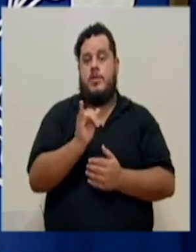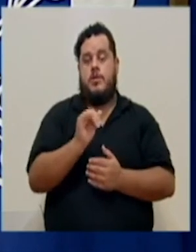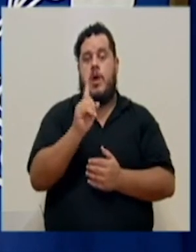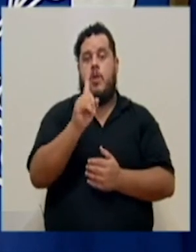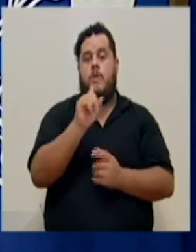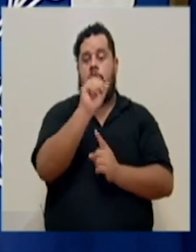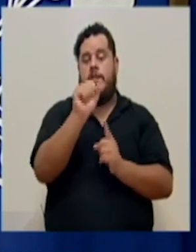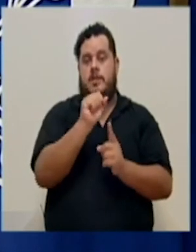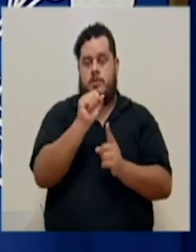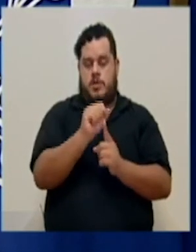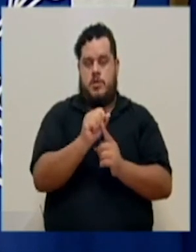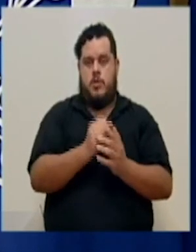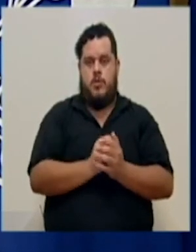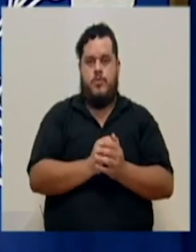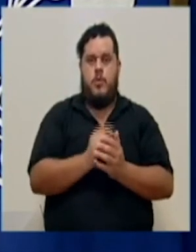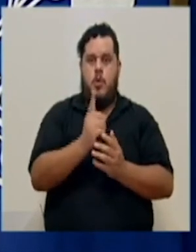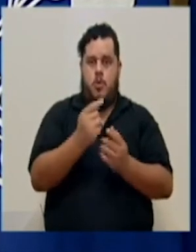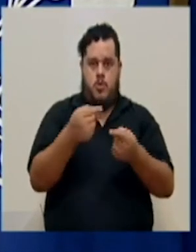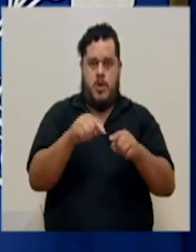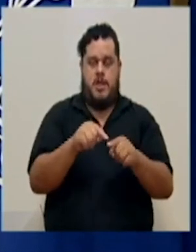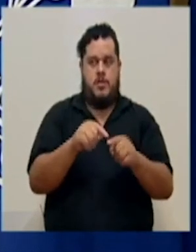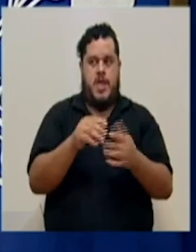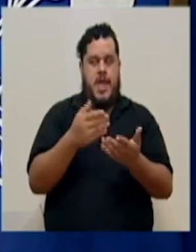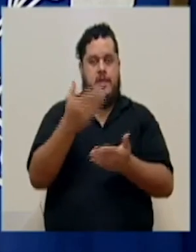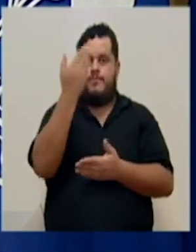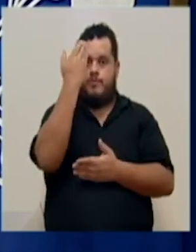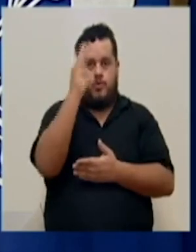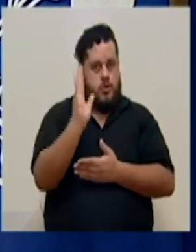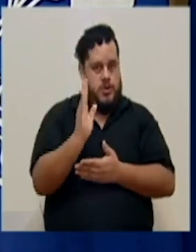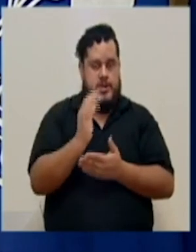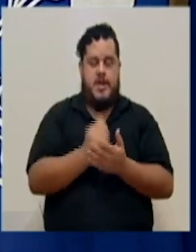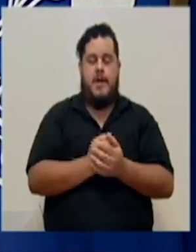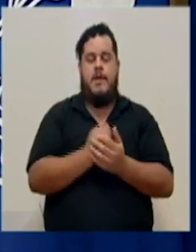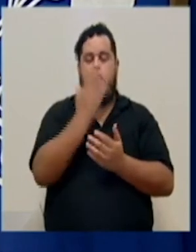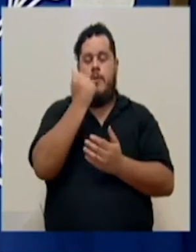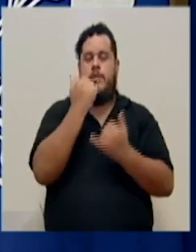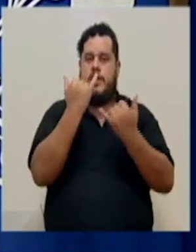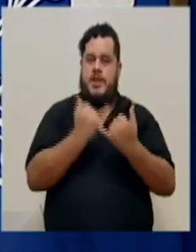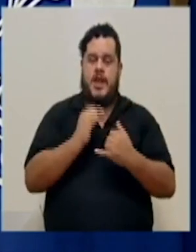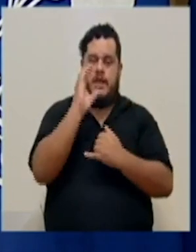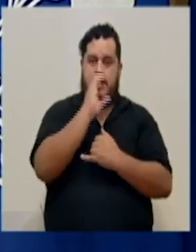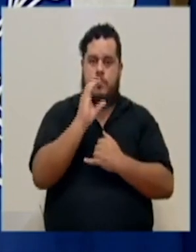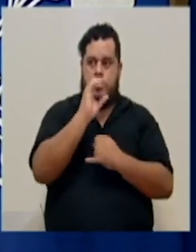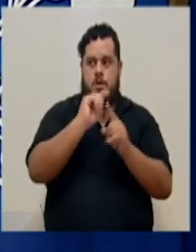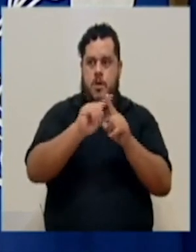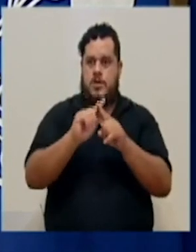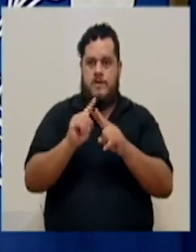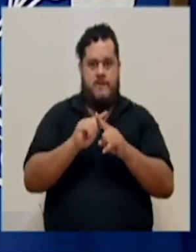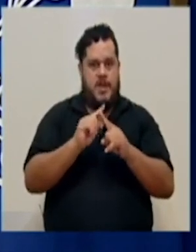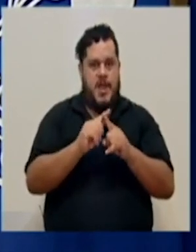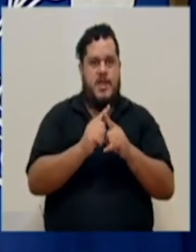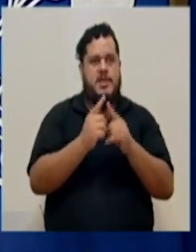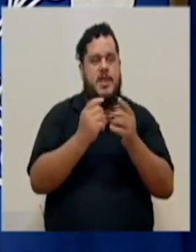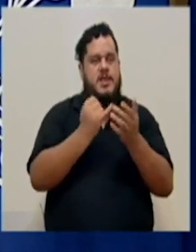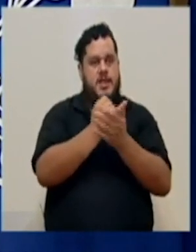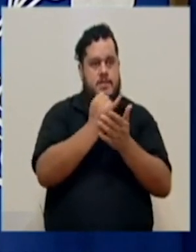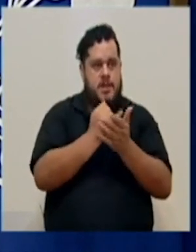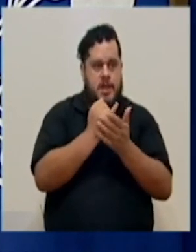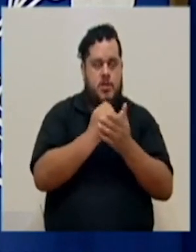un caso que queda indeterminado, porque a pesar de que se han buscado diferentes referencias y se ha tratado de